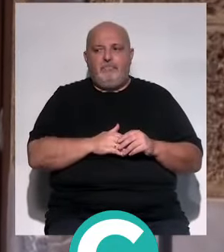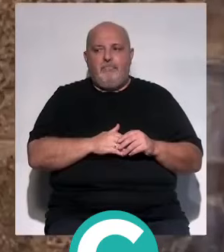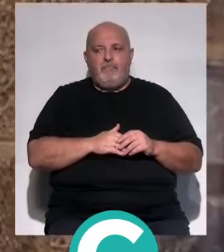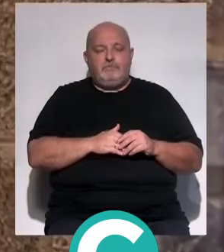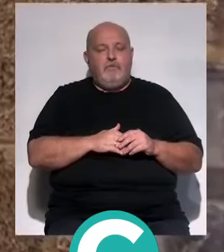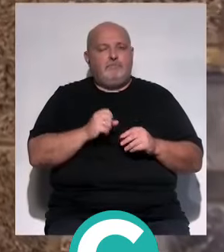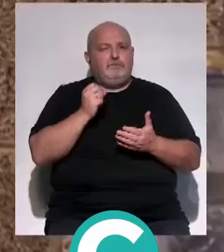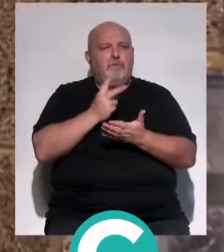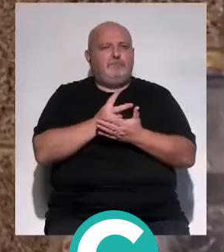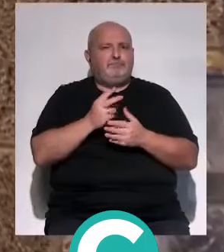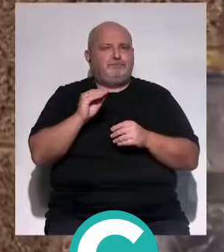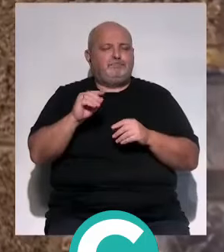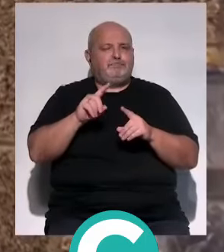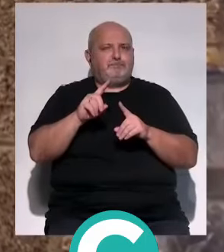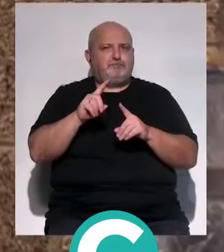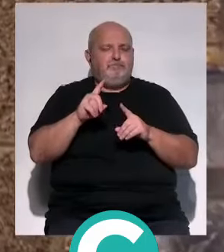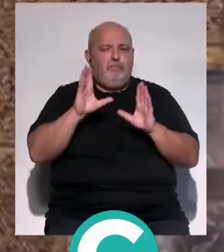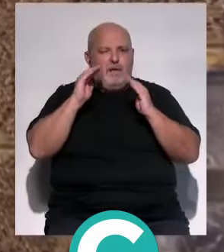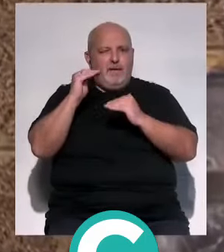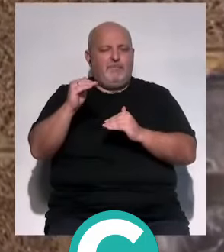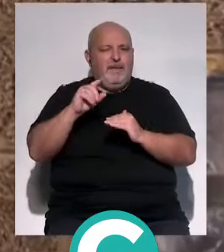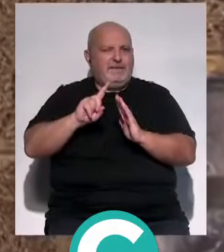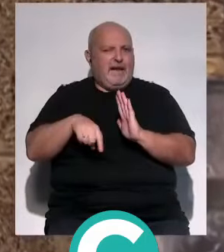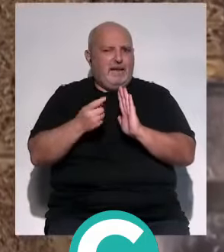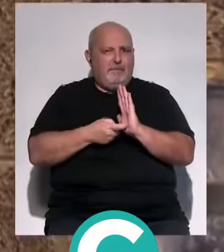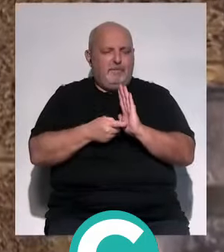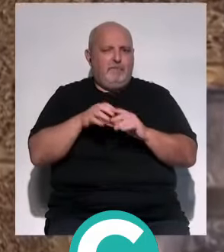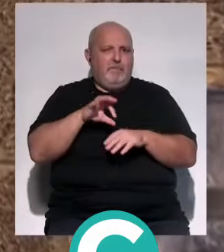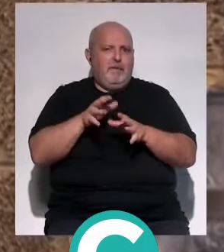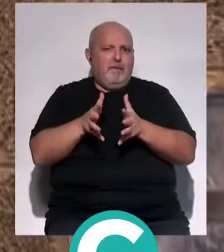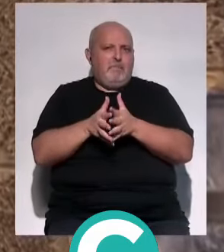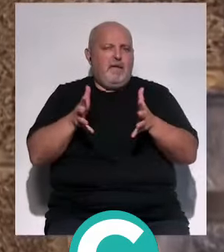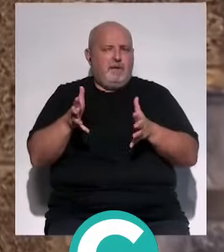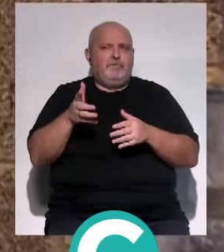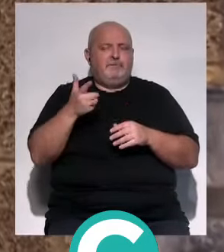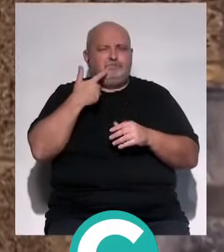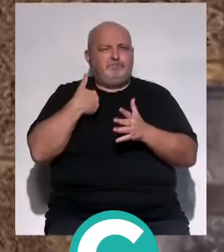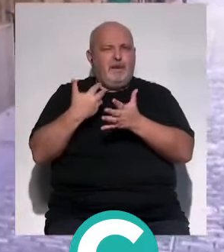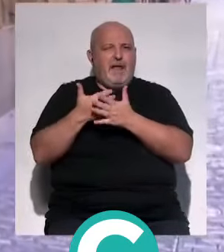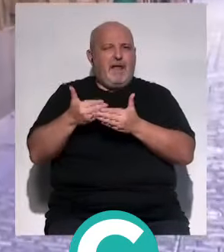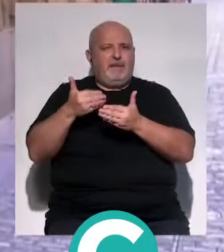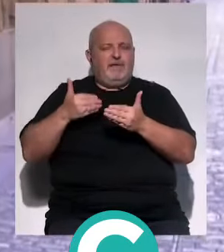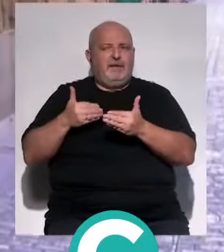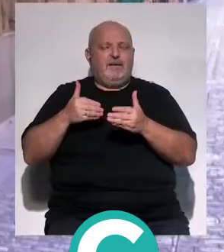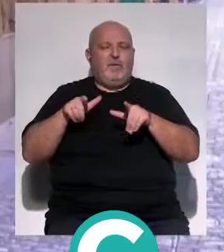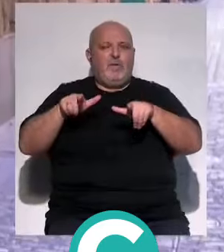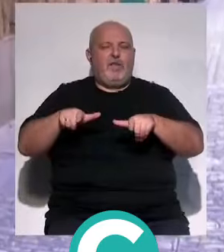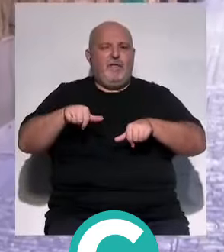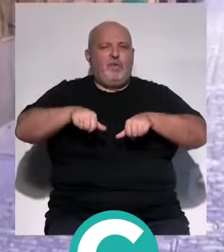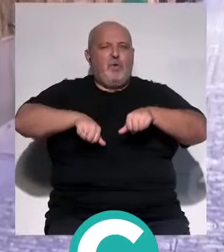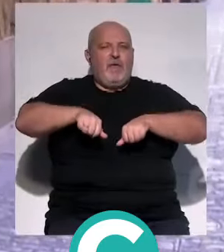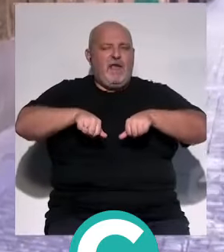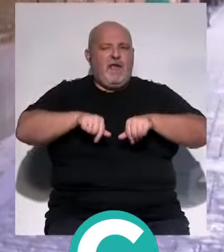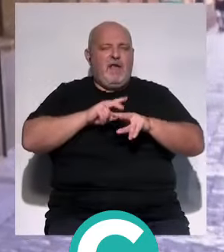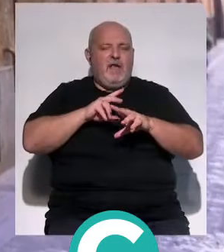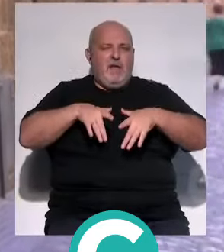Han apostado por equipos de atención integral. Me destacaba la unidad de cirugía torácica,